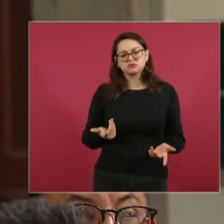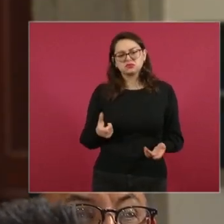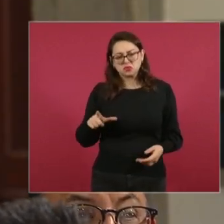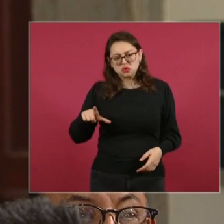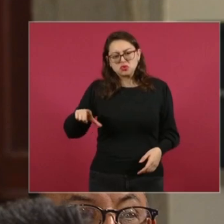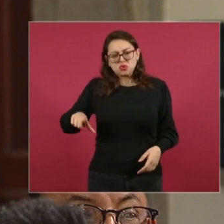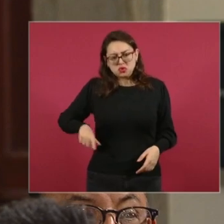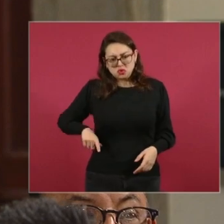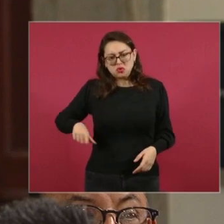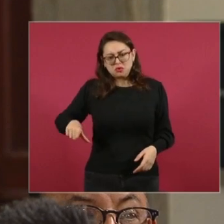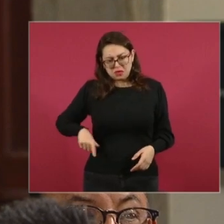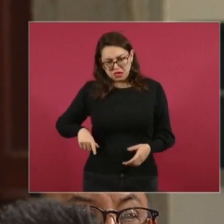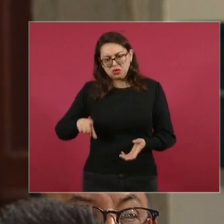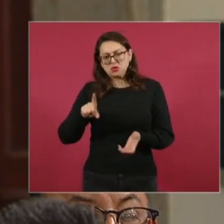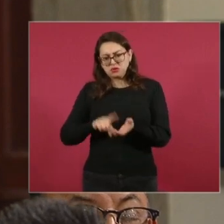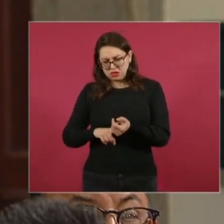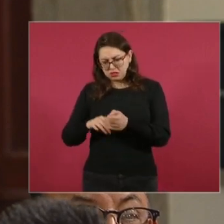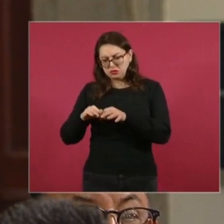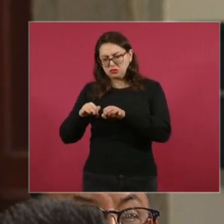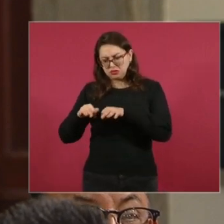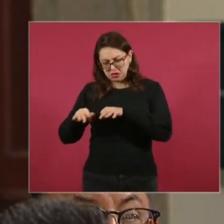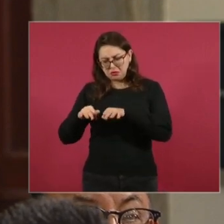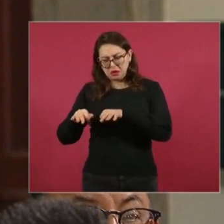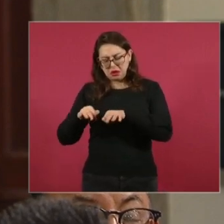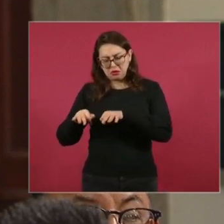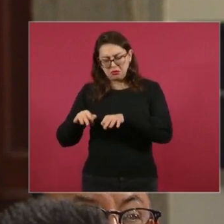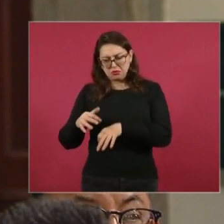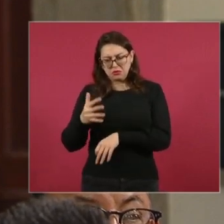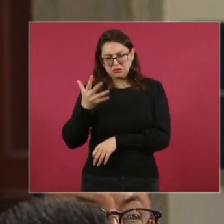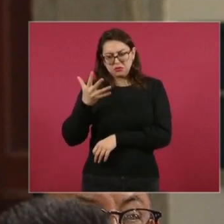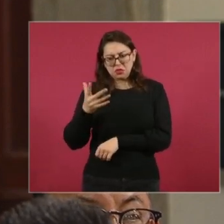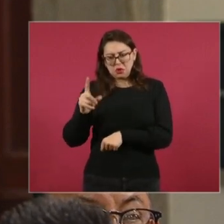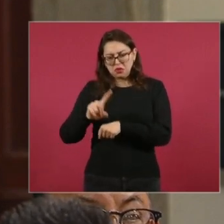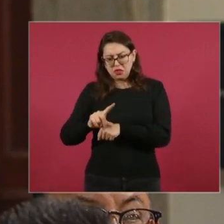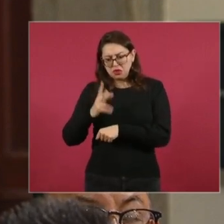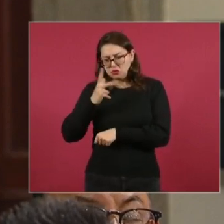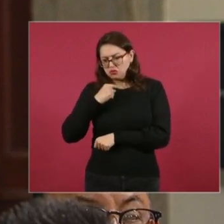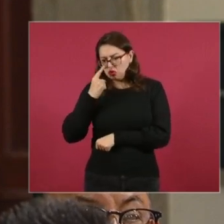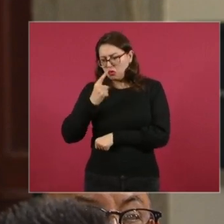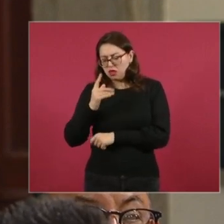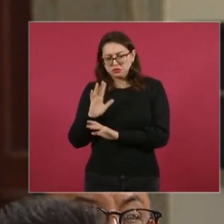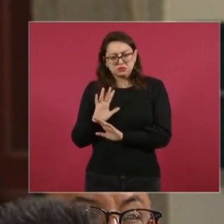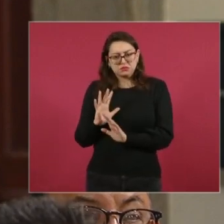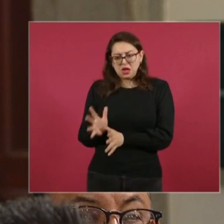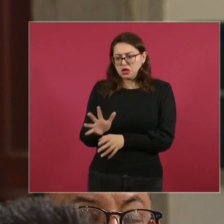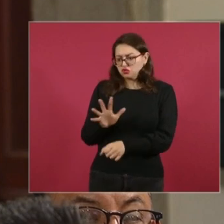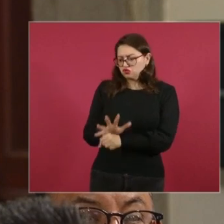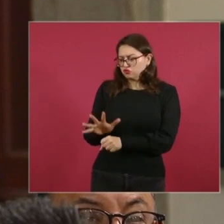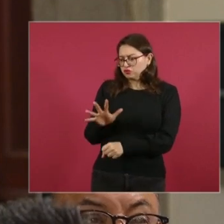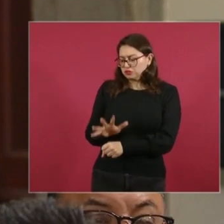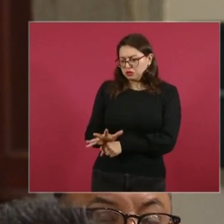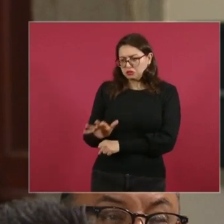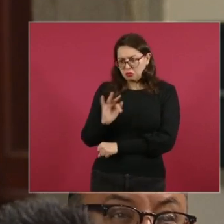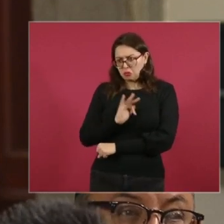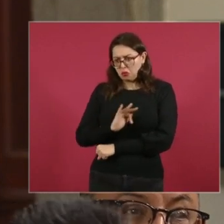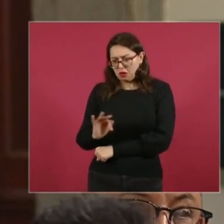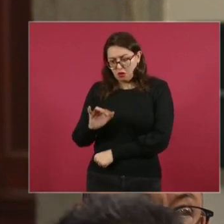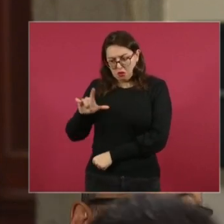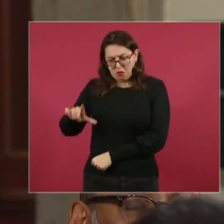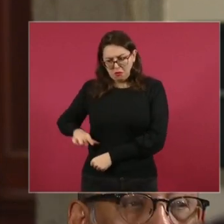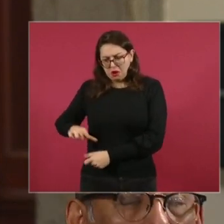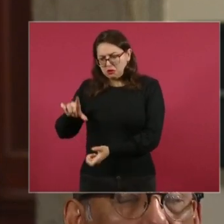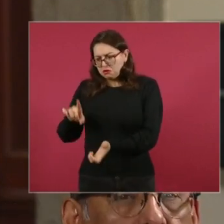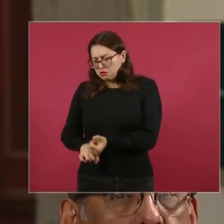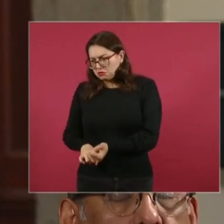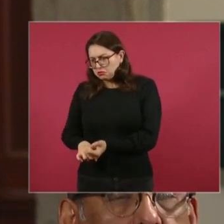ya lo tienen, ¿verdad? Trabajan cinco días a la semana, ocho horas diarias. Y hay otros países que tienen este tema de las